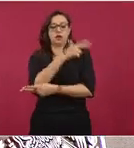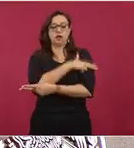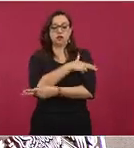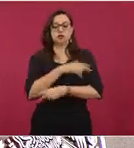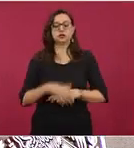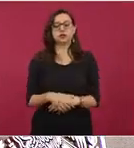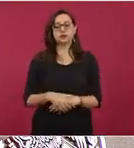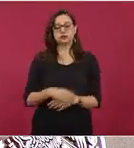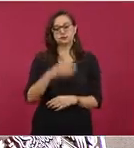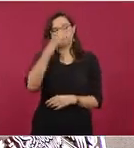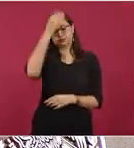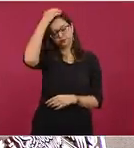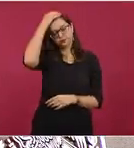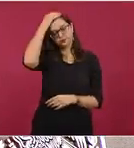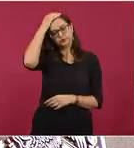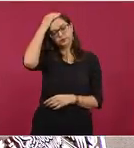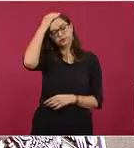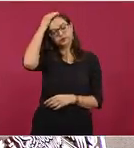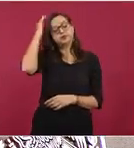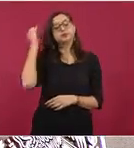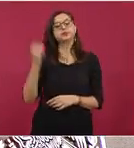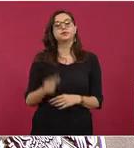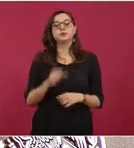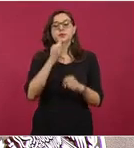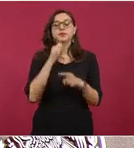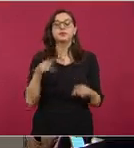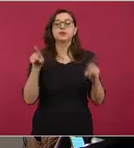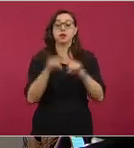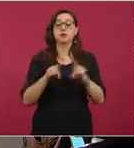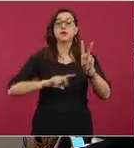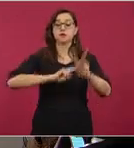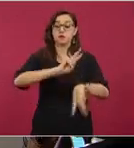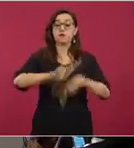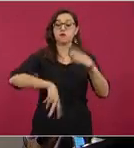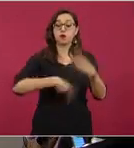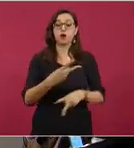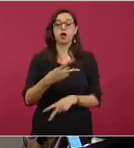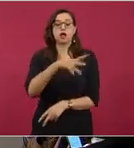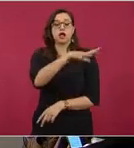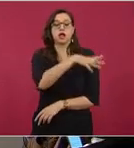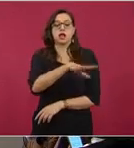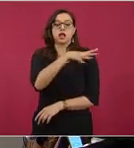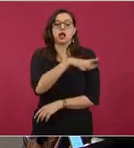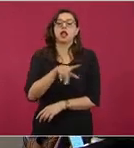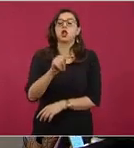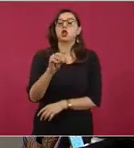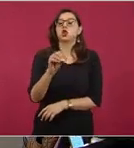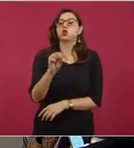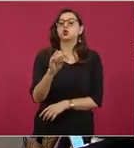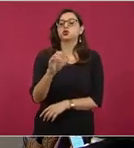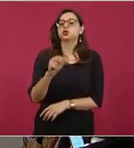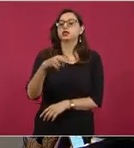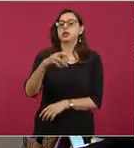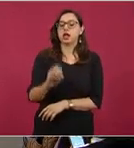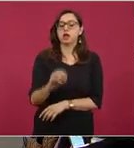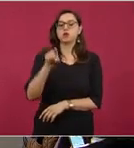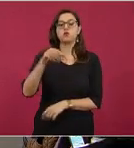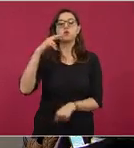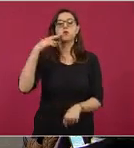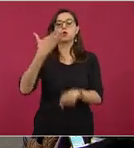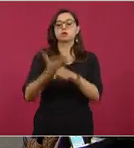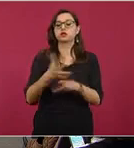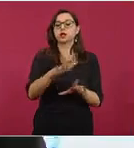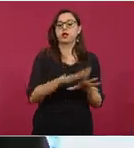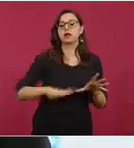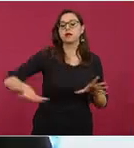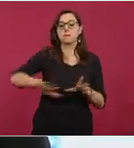Estuvo ahí todo el tiempo también el general Toscano, que es el comandante de la zona militar,